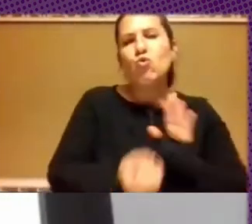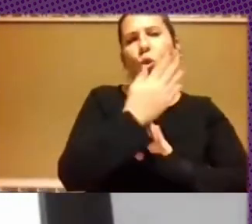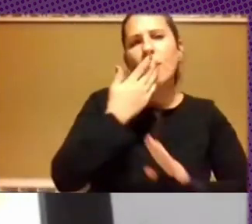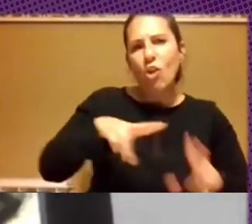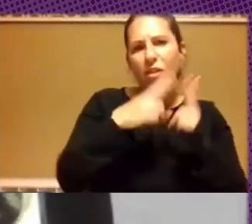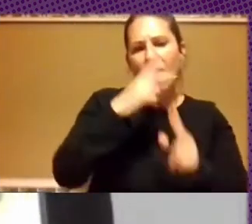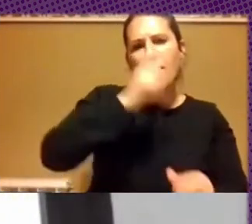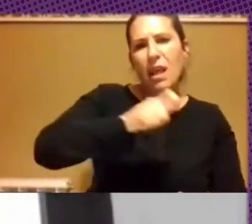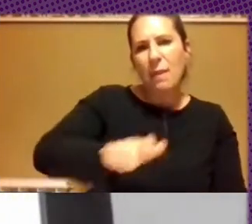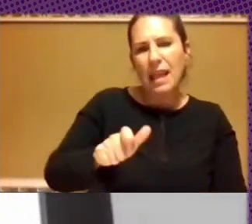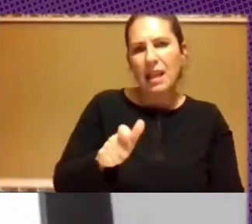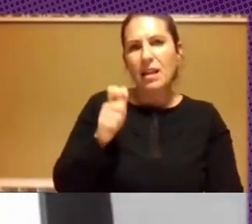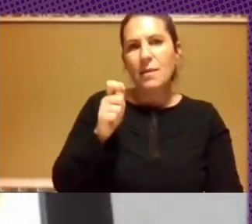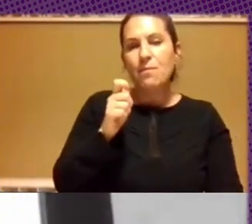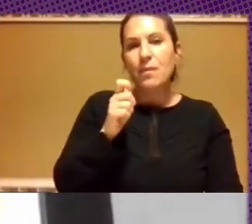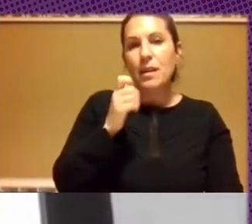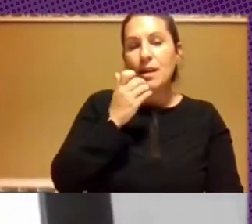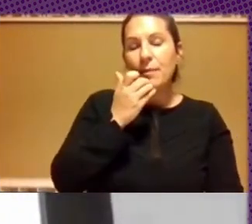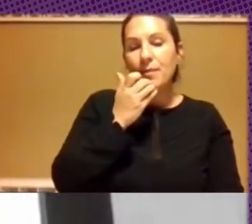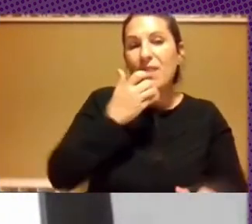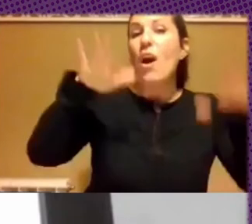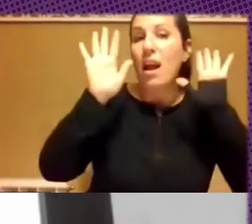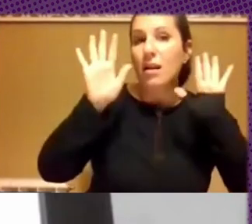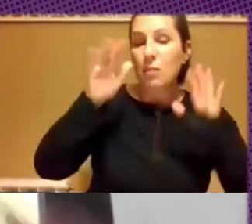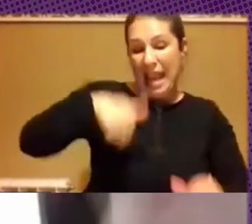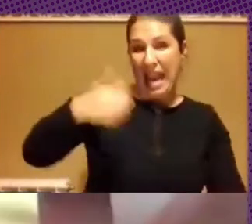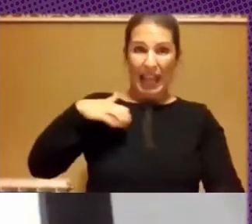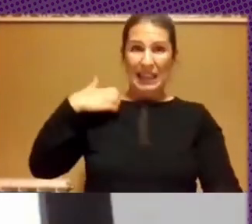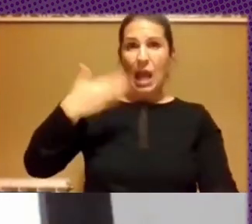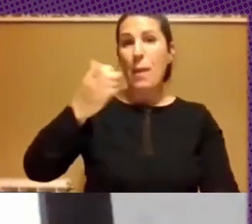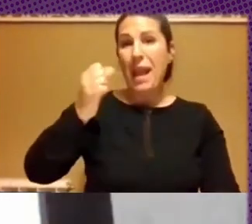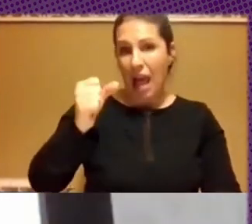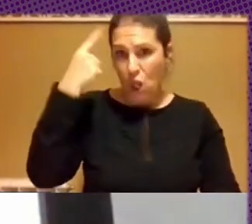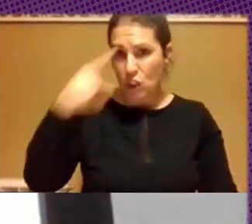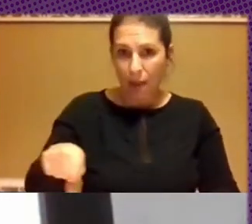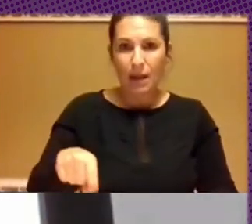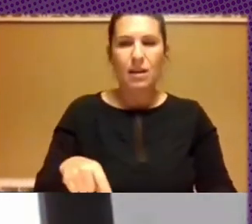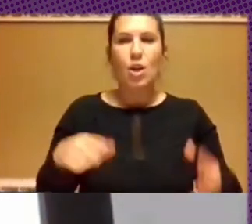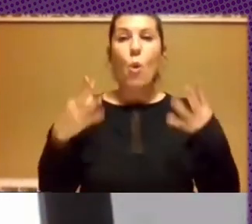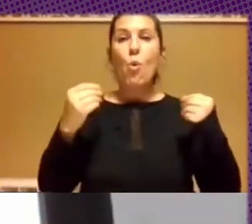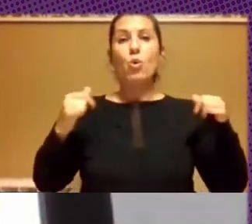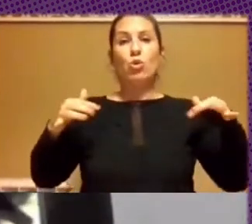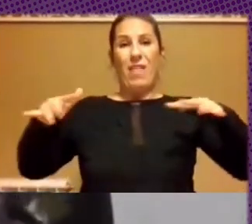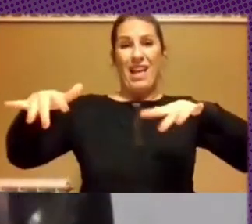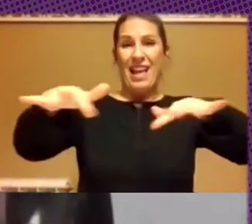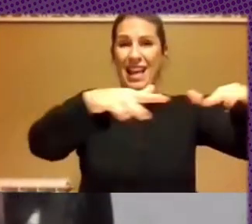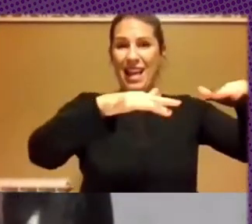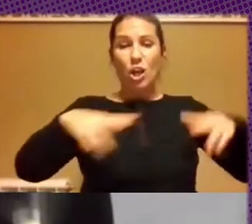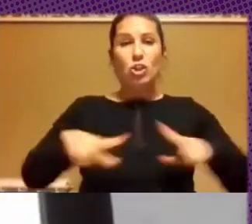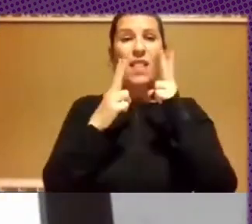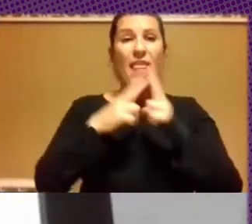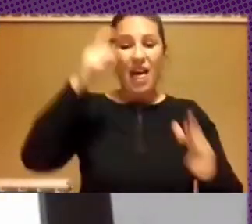hubiese surgido... En la Argentina, y vea, bien lo sabe, mucho de ese entramado de la sociedad